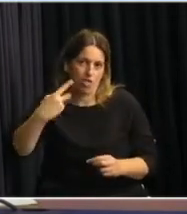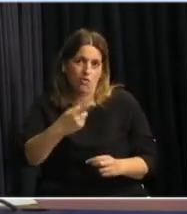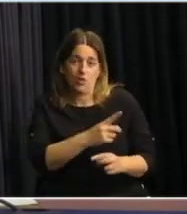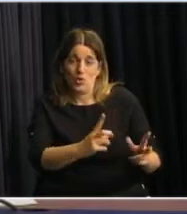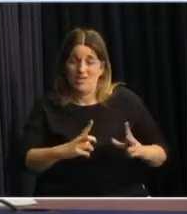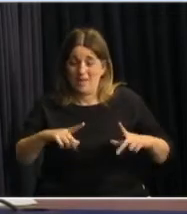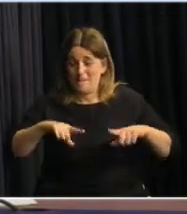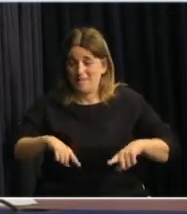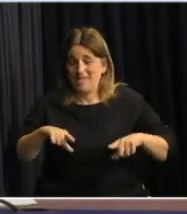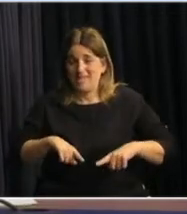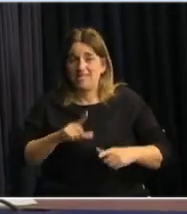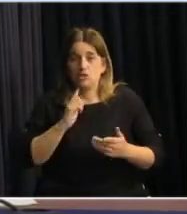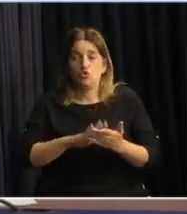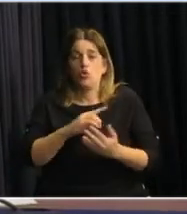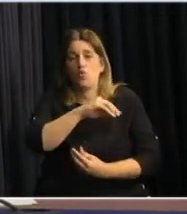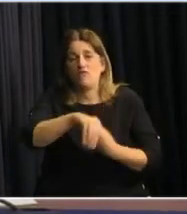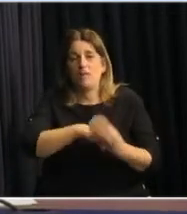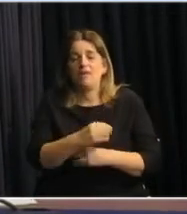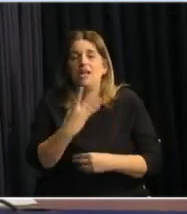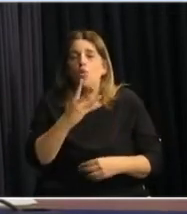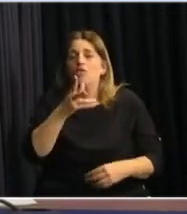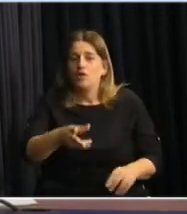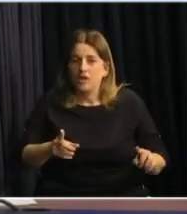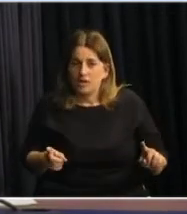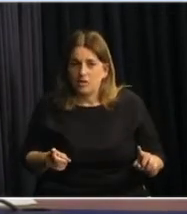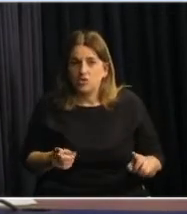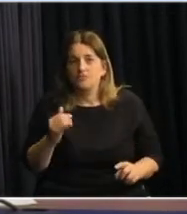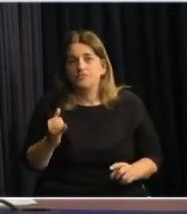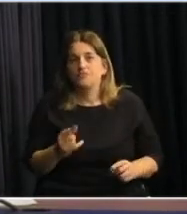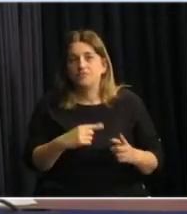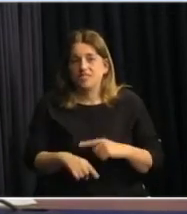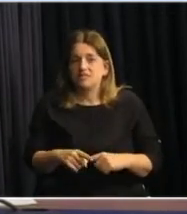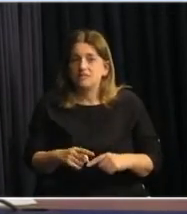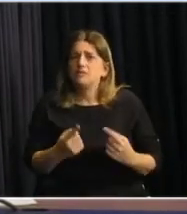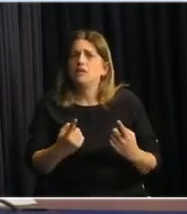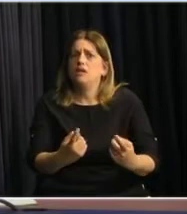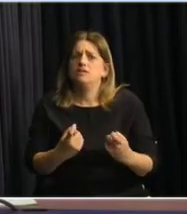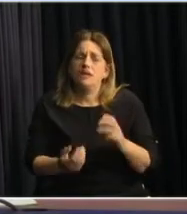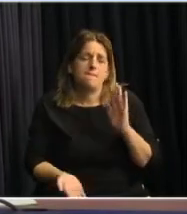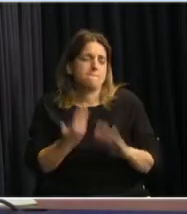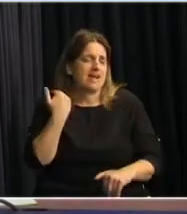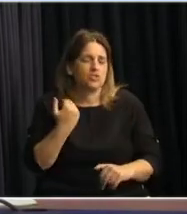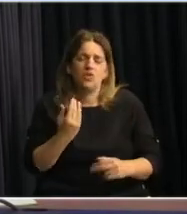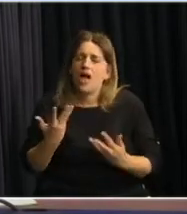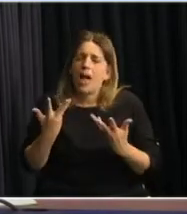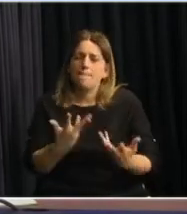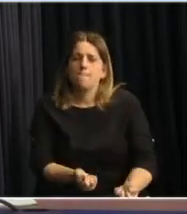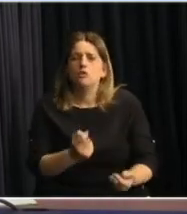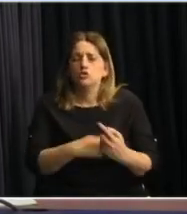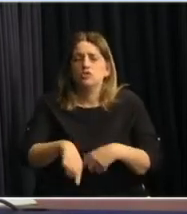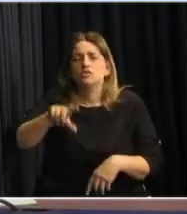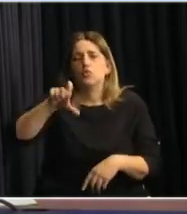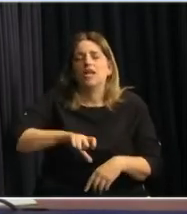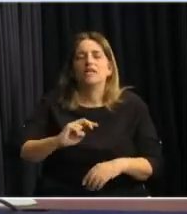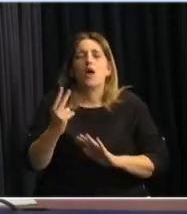hacía referencia al caso de una familia con cuatro hijos que tiene un grado de vulnerabilidad mayor, por lo tanto tiene una tarjeta